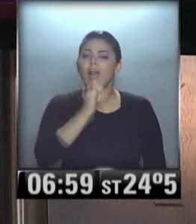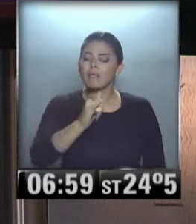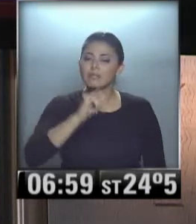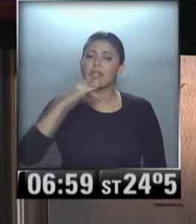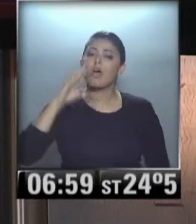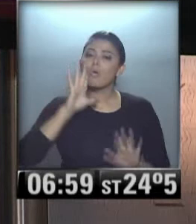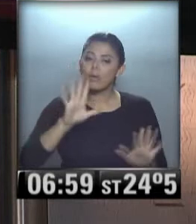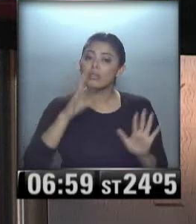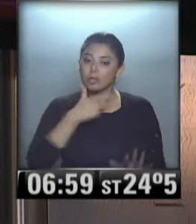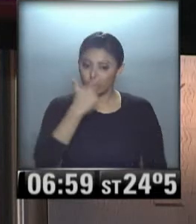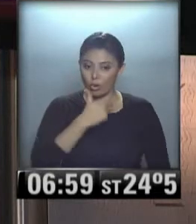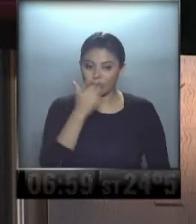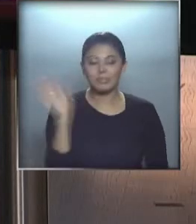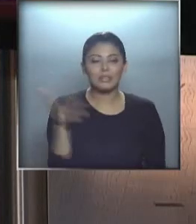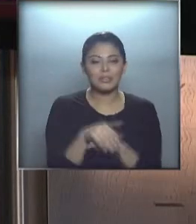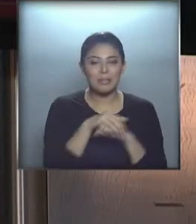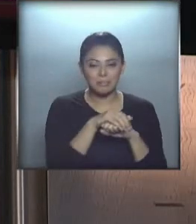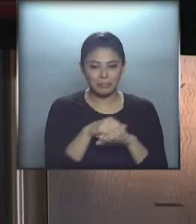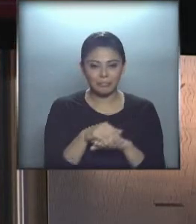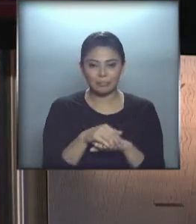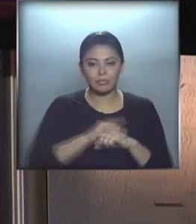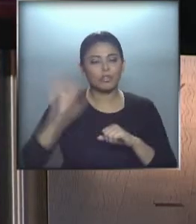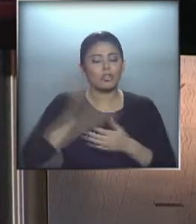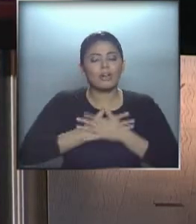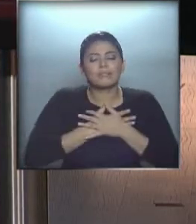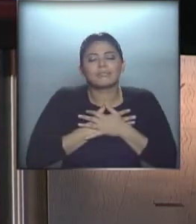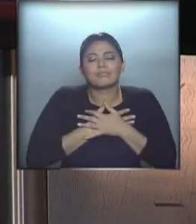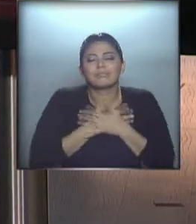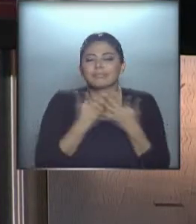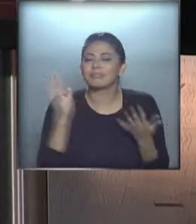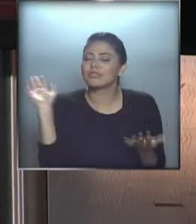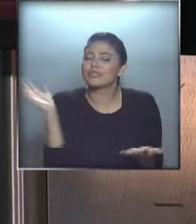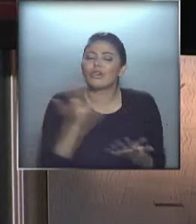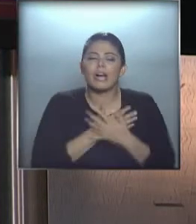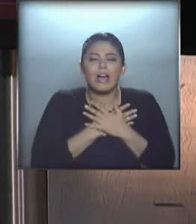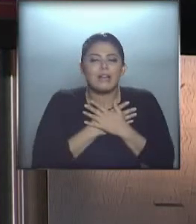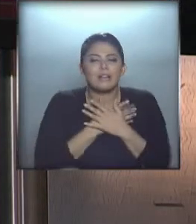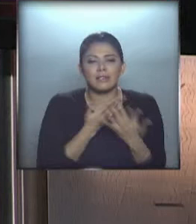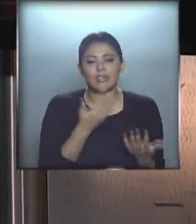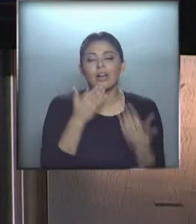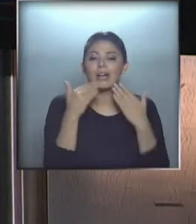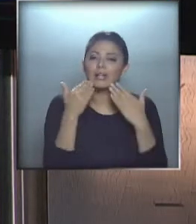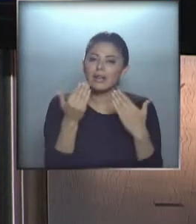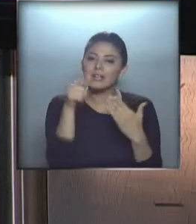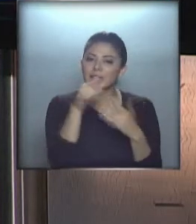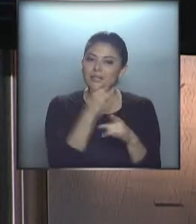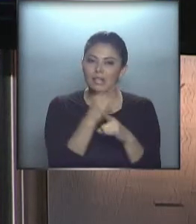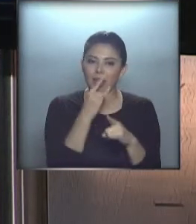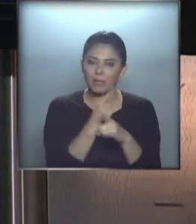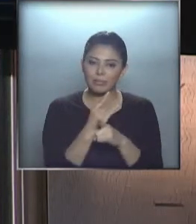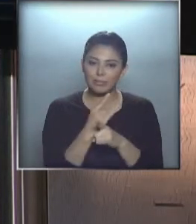alerta rojo. Queridos amigos, todo el cariño, ¿eh? Todo, todo. Nuestro corazón, gracias por su fidelidad.